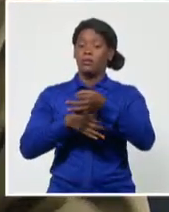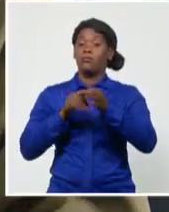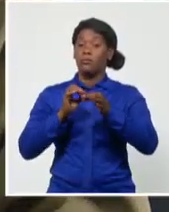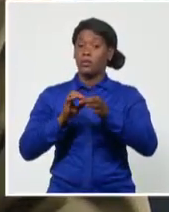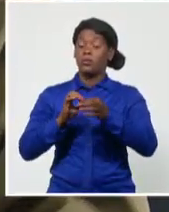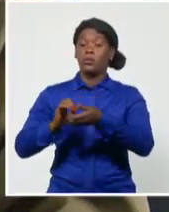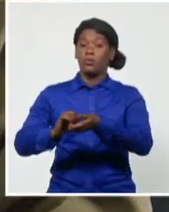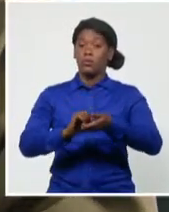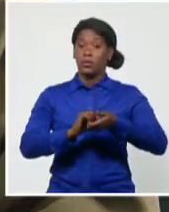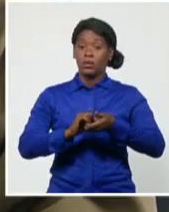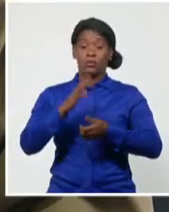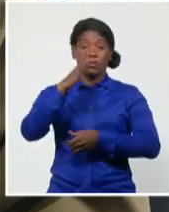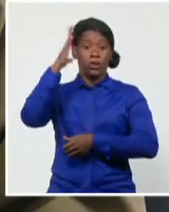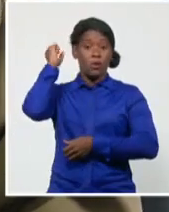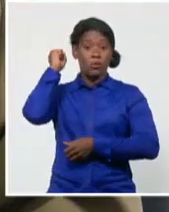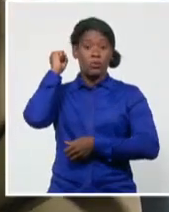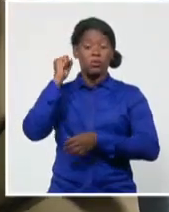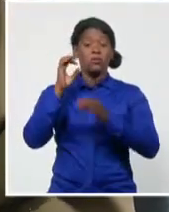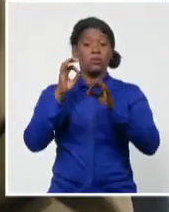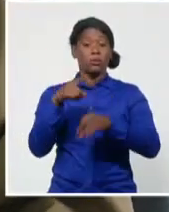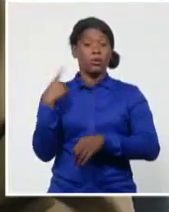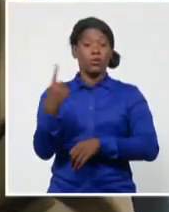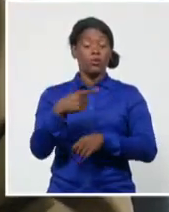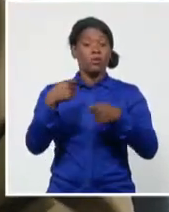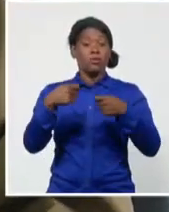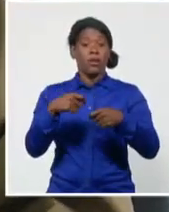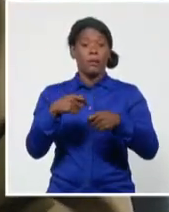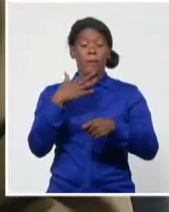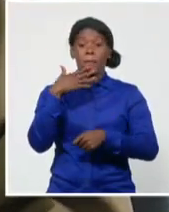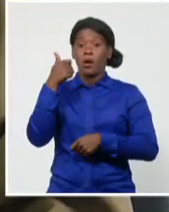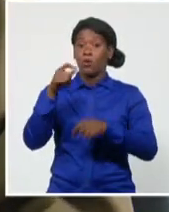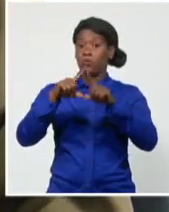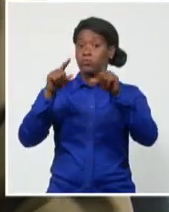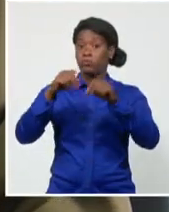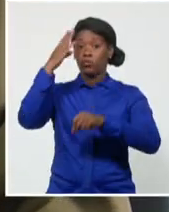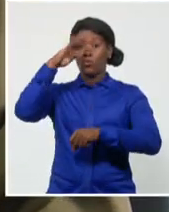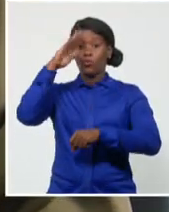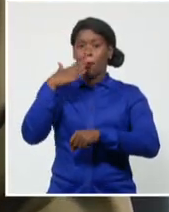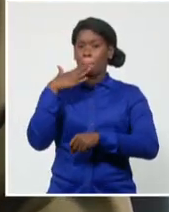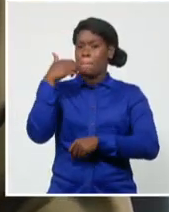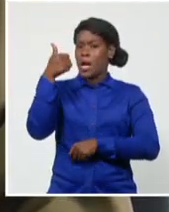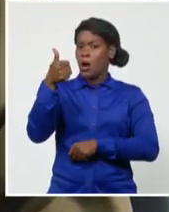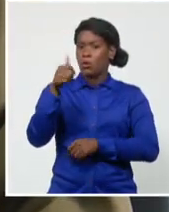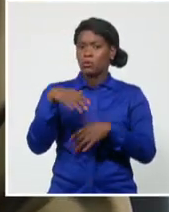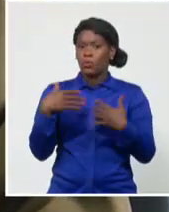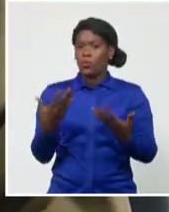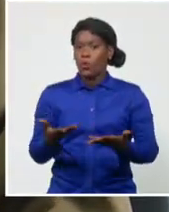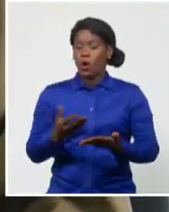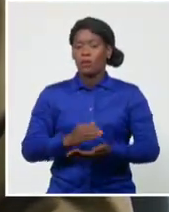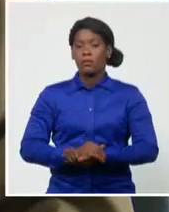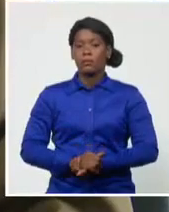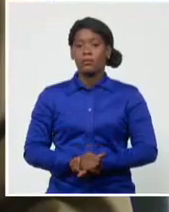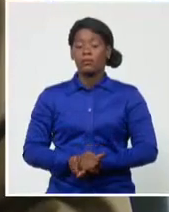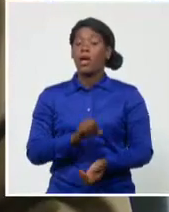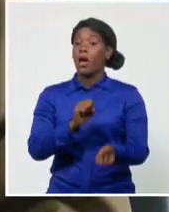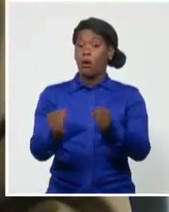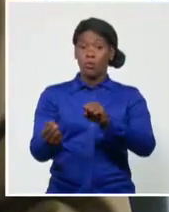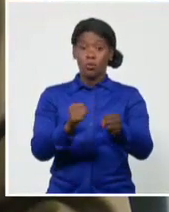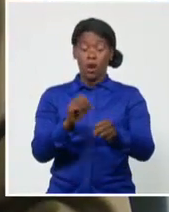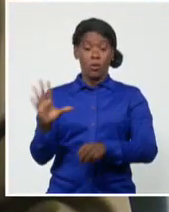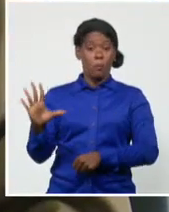que la mayor riqueza que tiene el país y bueno, también lo decía el comandante Fidelio, que es el ahorro.